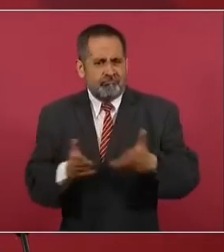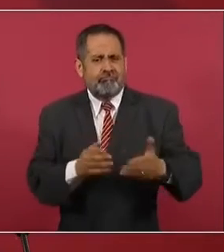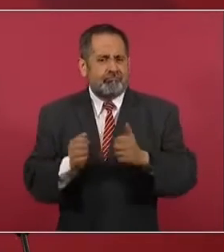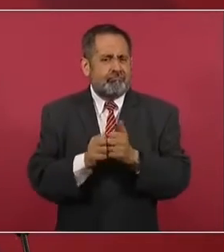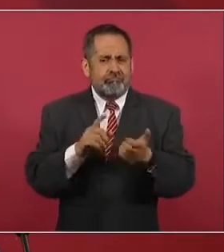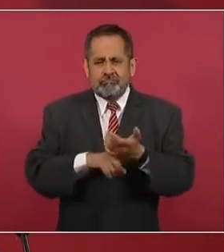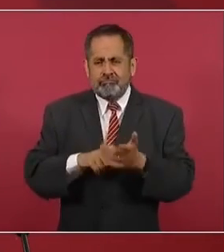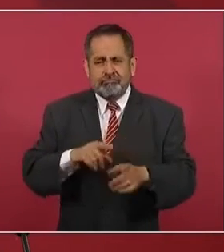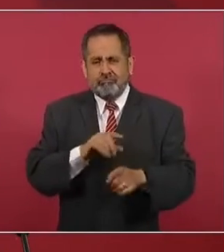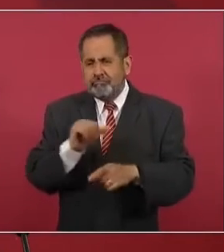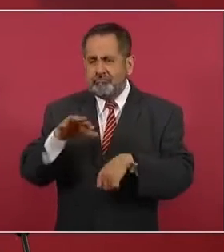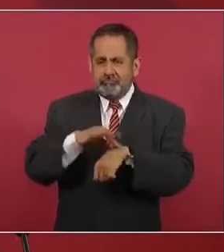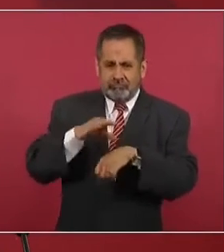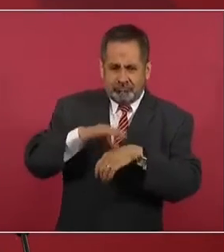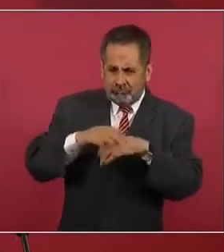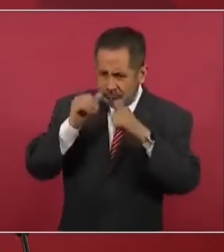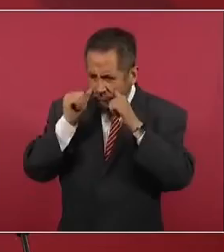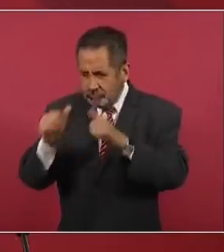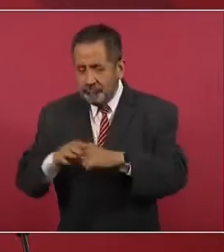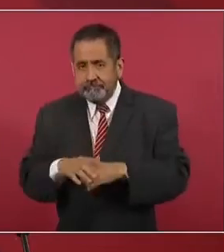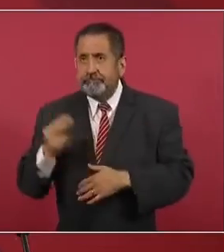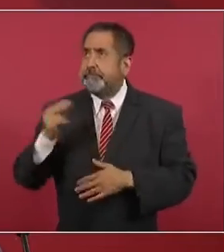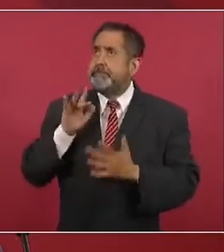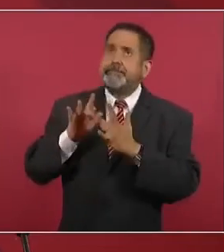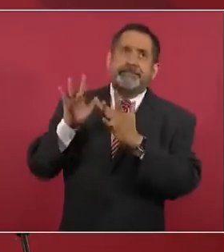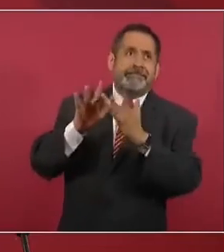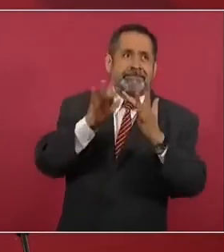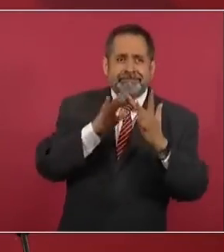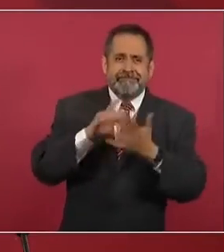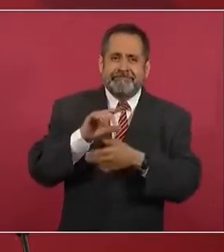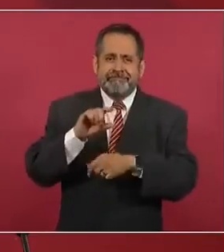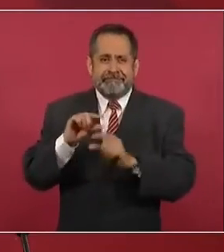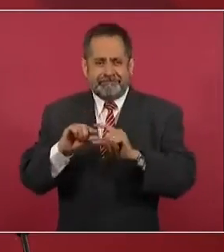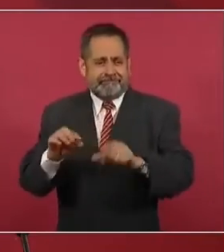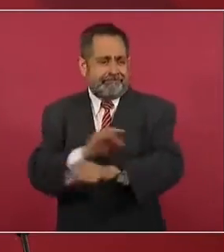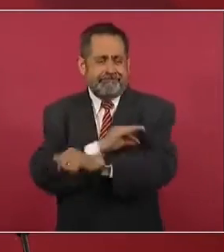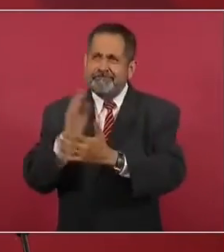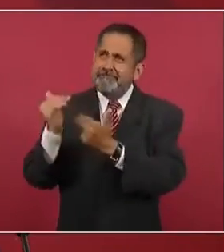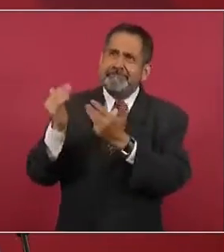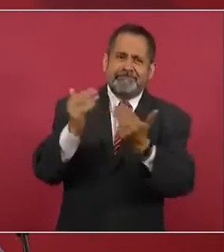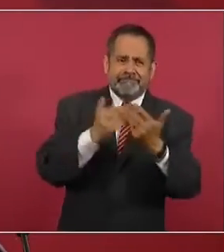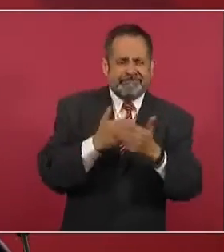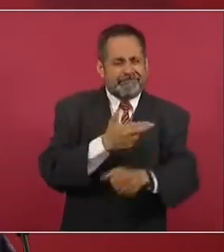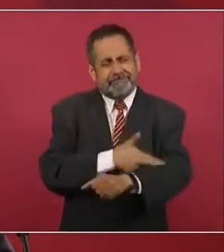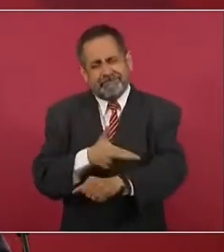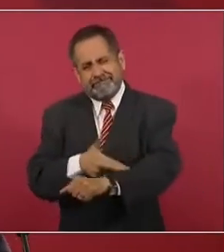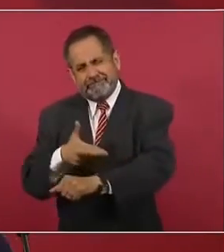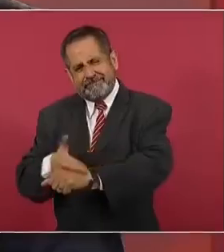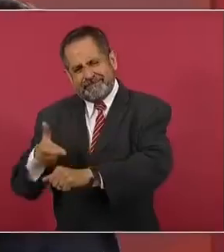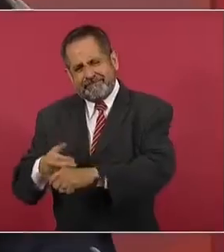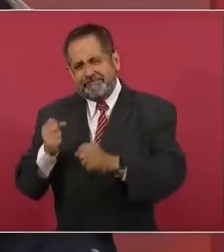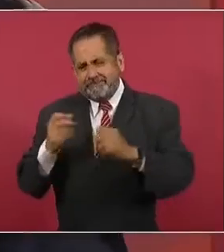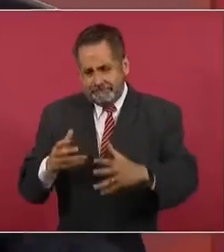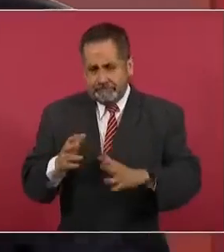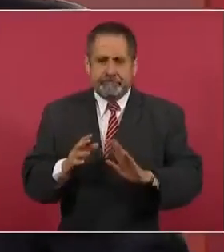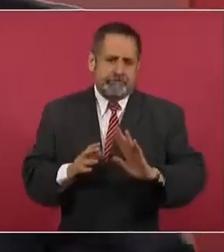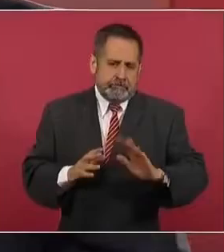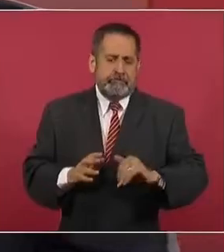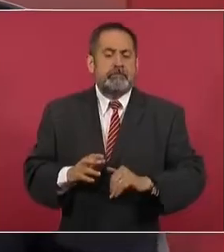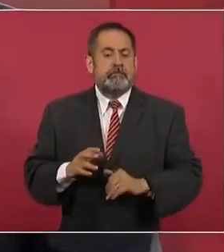a conseguir las vacunas, todo lo que tuvimos que hacer. Pero ahora ya vamos